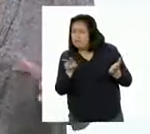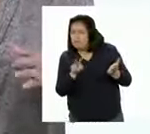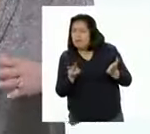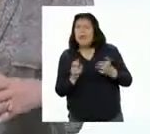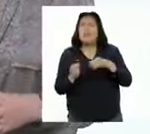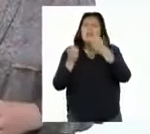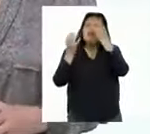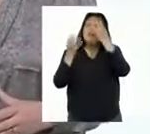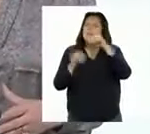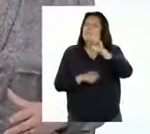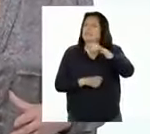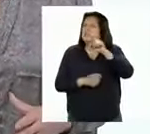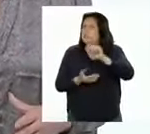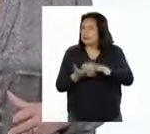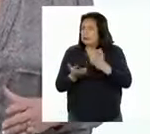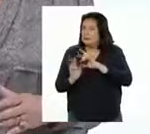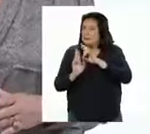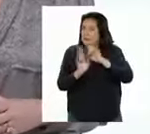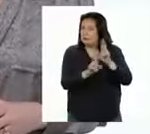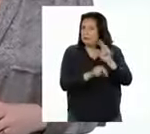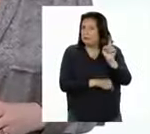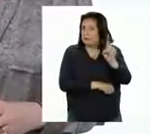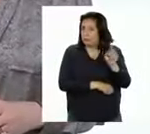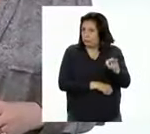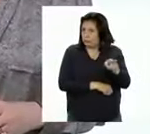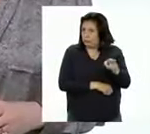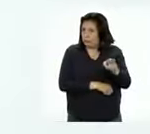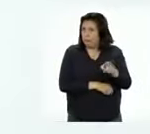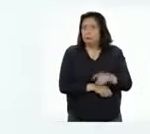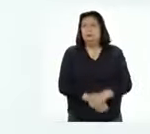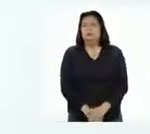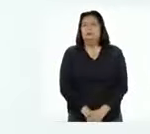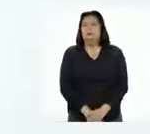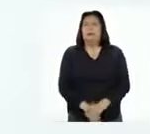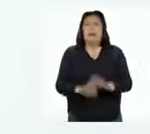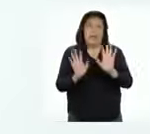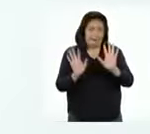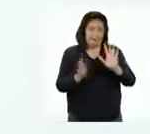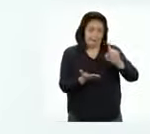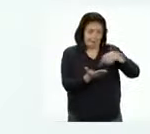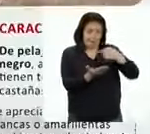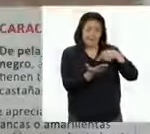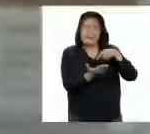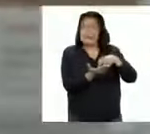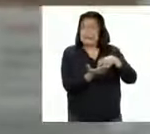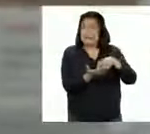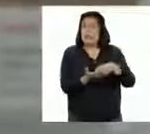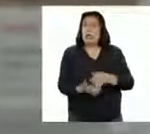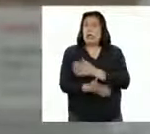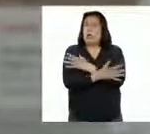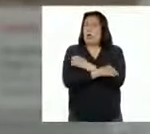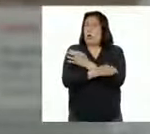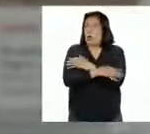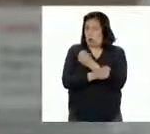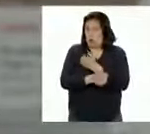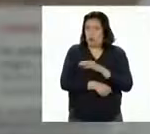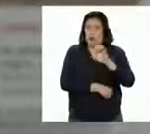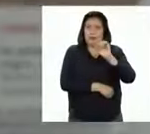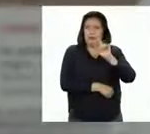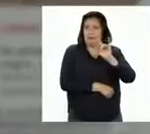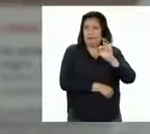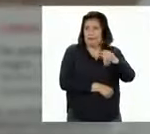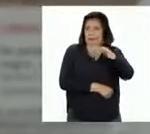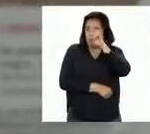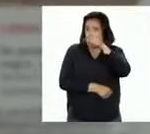información que se requiere para responder a las preguntas? A ver, aquí dice. Oso silvestre del Perú.